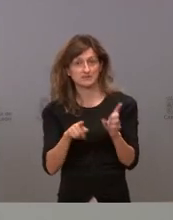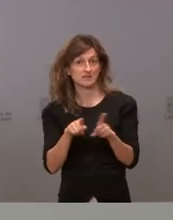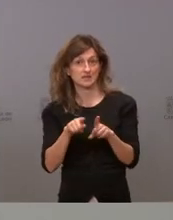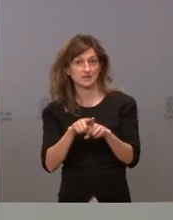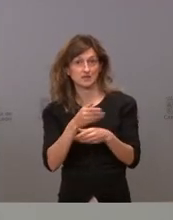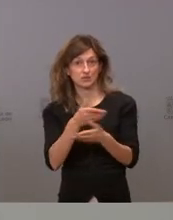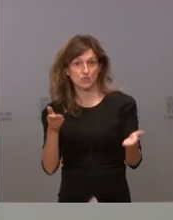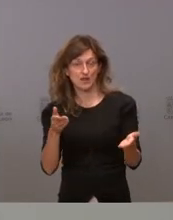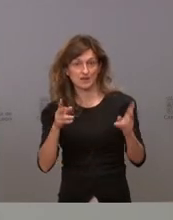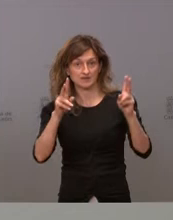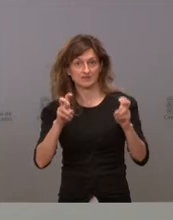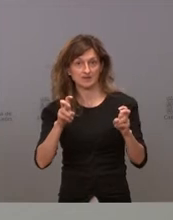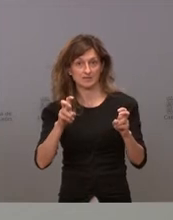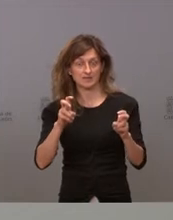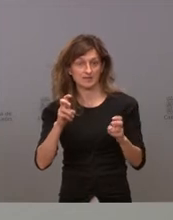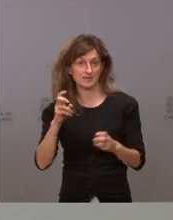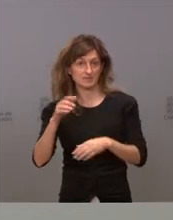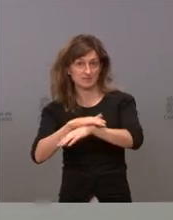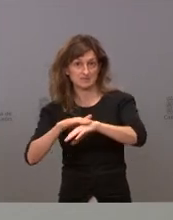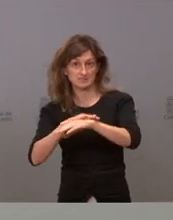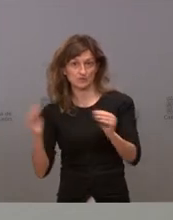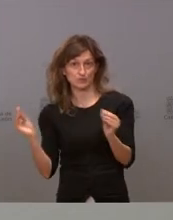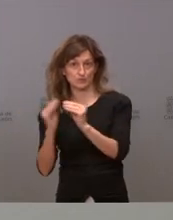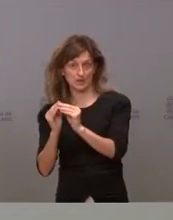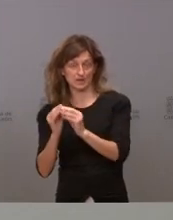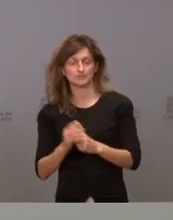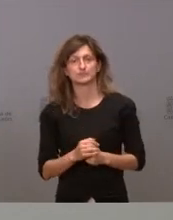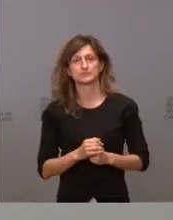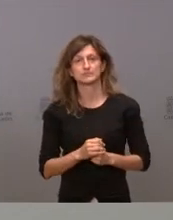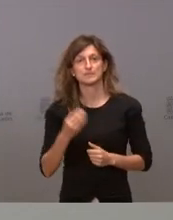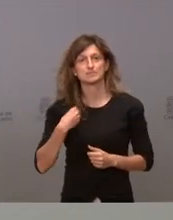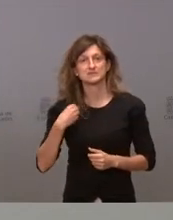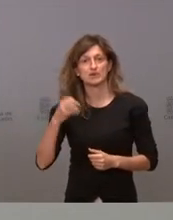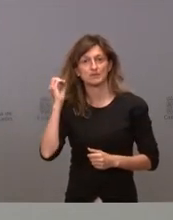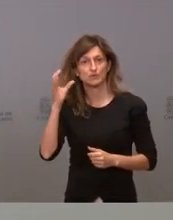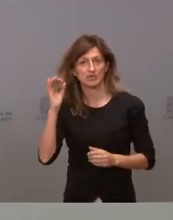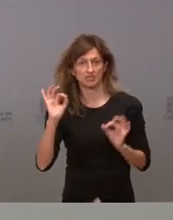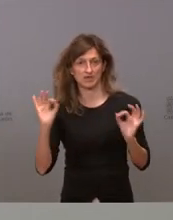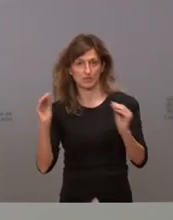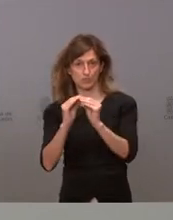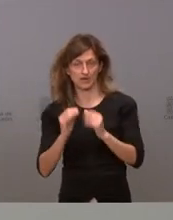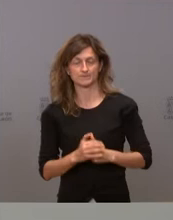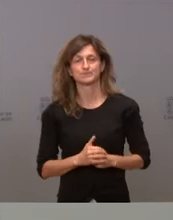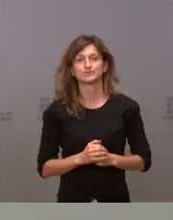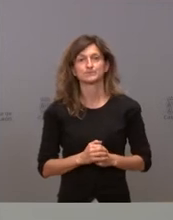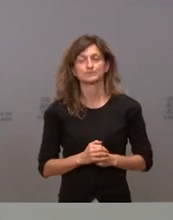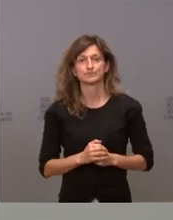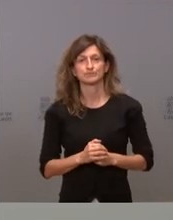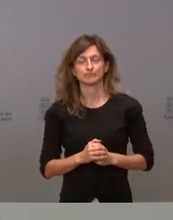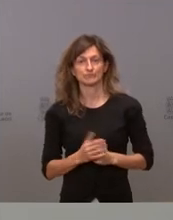la ponencia de alertas del ministerio que la propia ponencia de los técnicos nuevamente